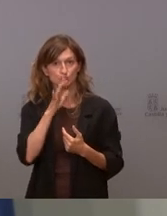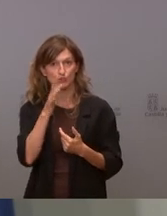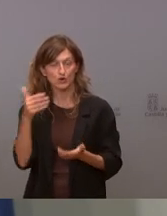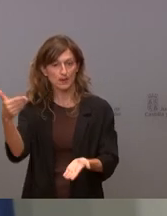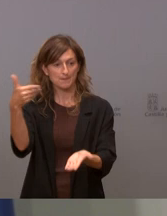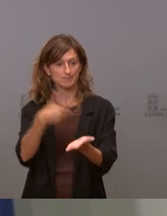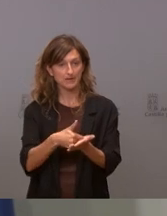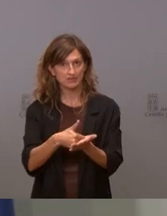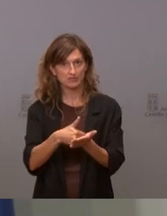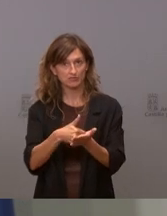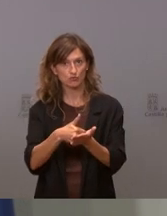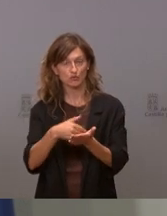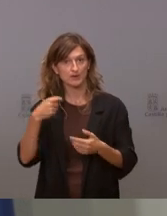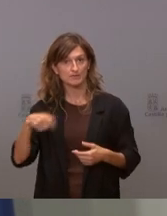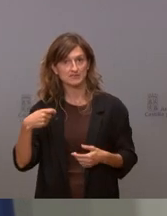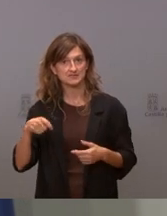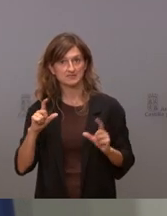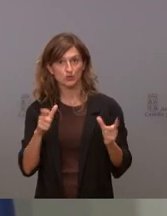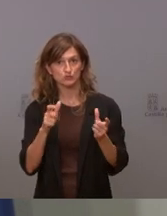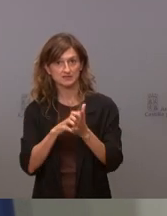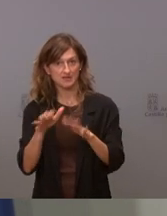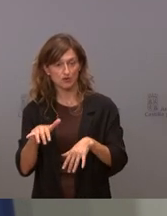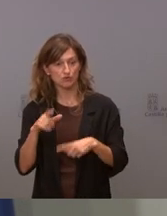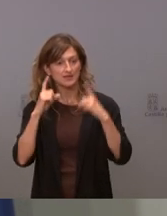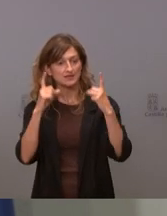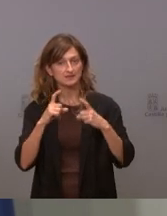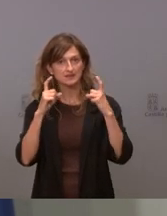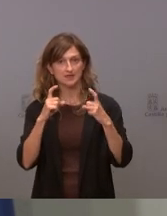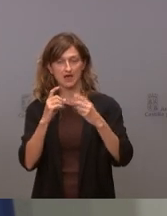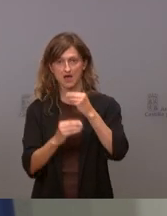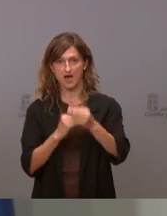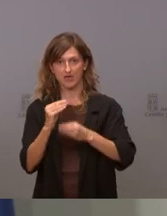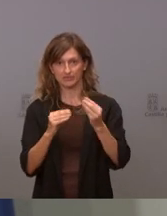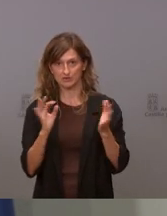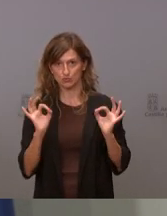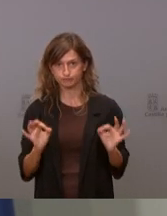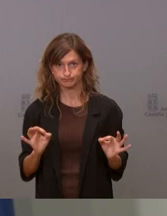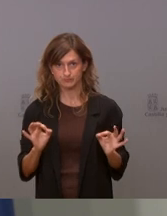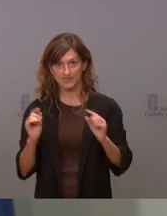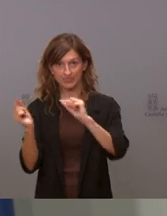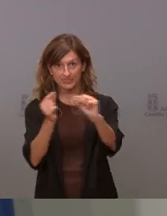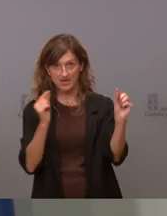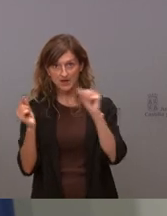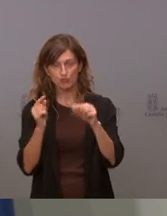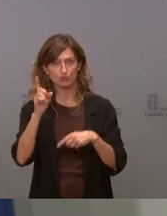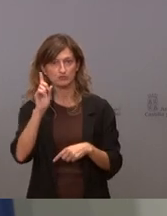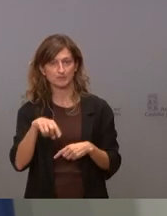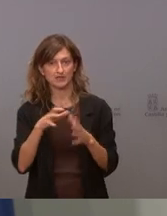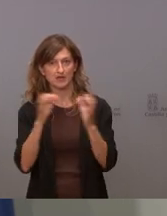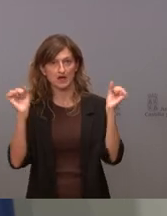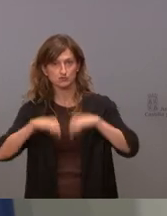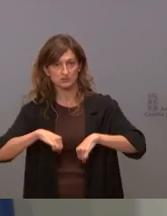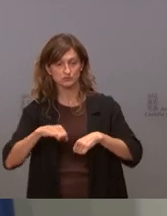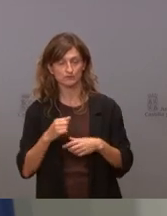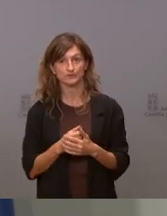pedido el presidente de la Junta que es intentar hacerlo desde el diálogo y desde el consenso. Por eso